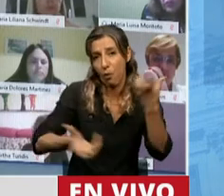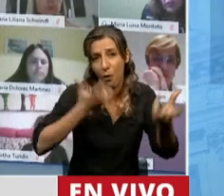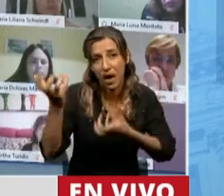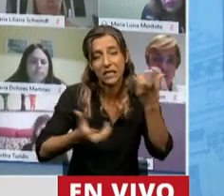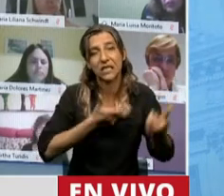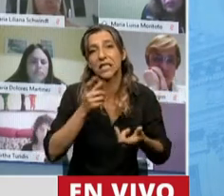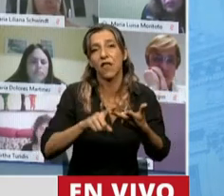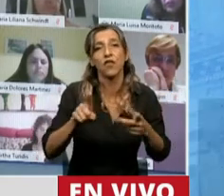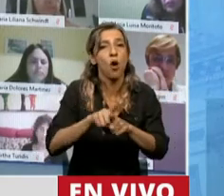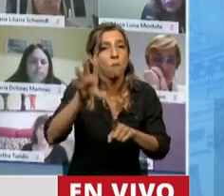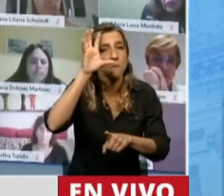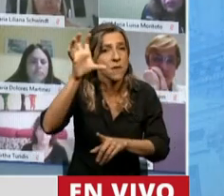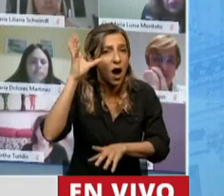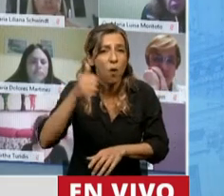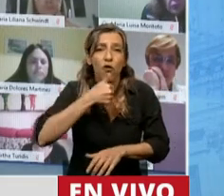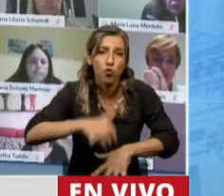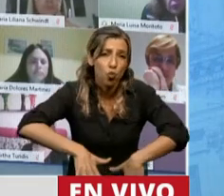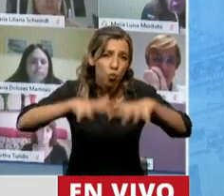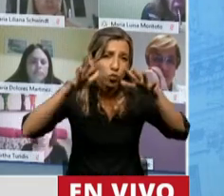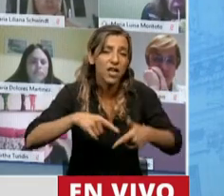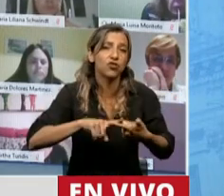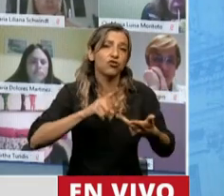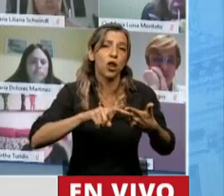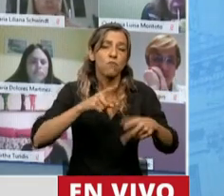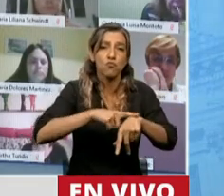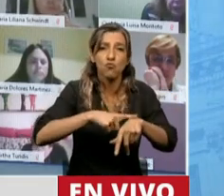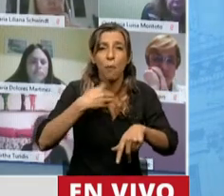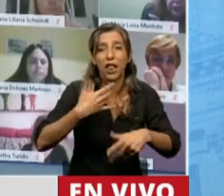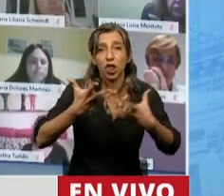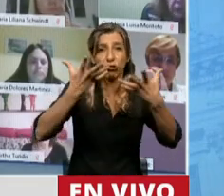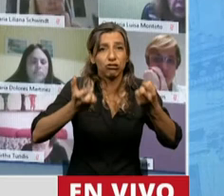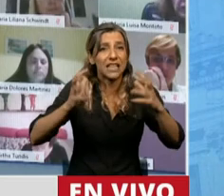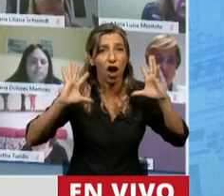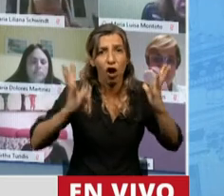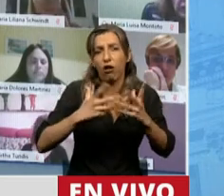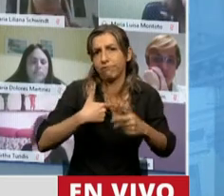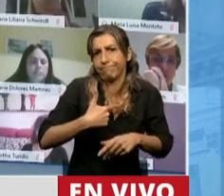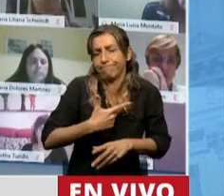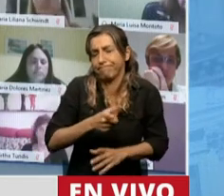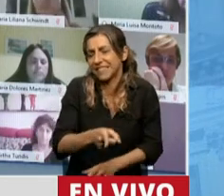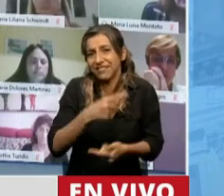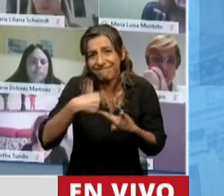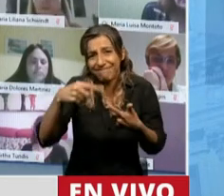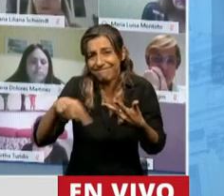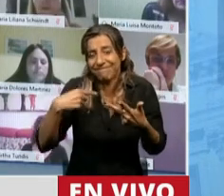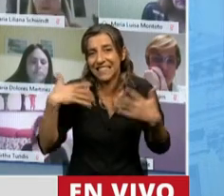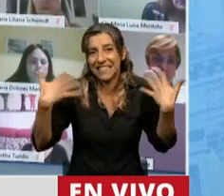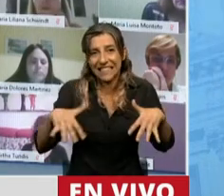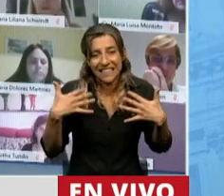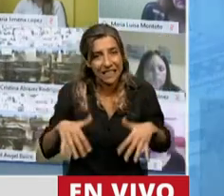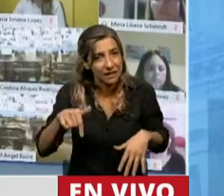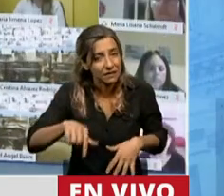las inundaciones en el país, las sequías prolongadas. Pensemos lo que implica esto para un país tan fuerte